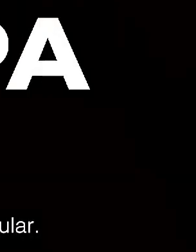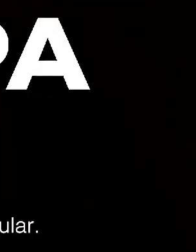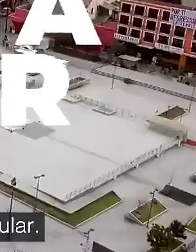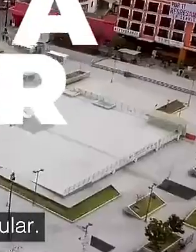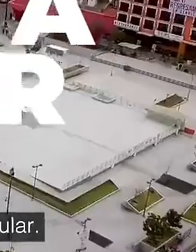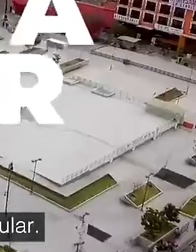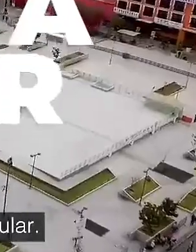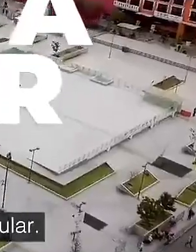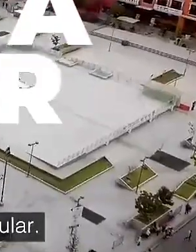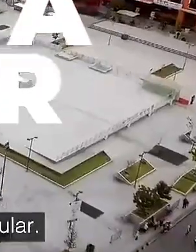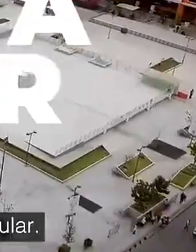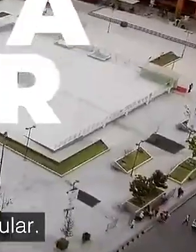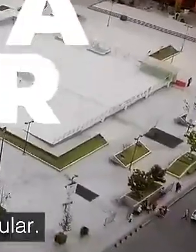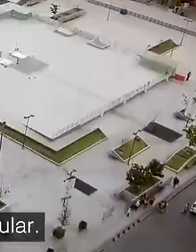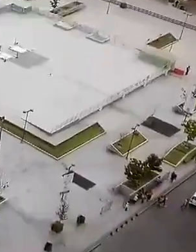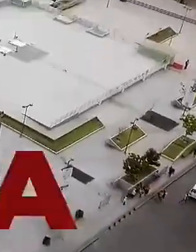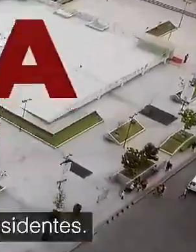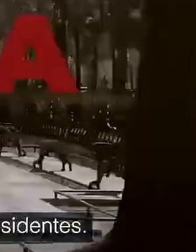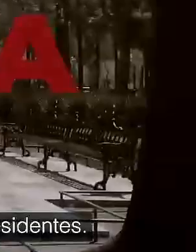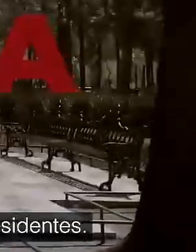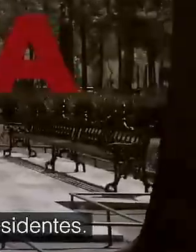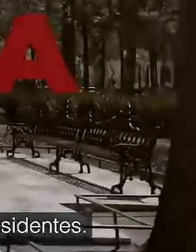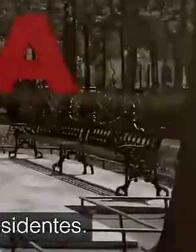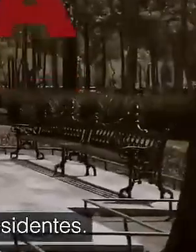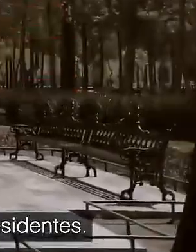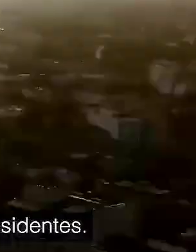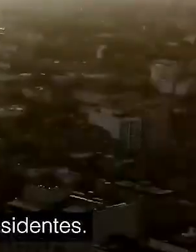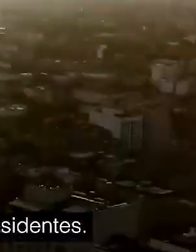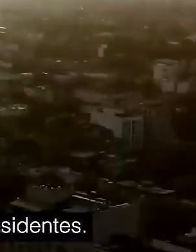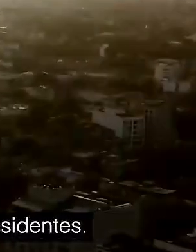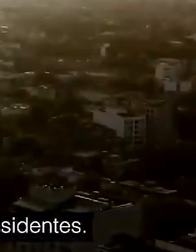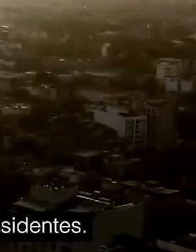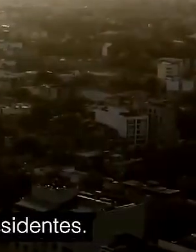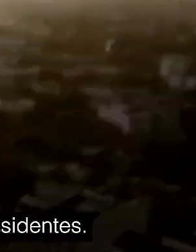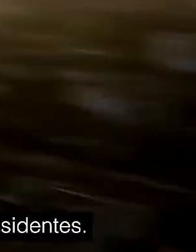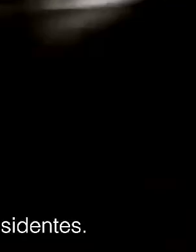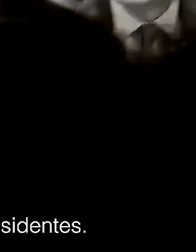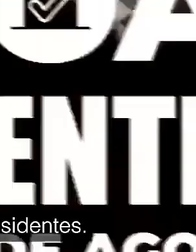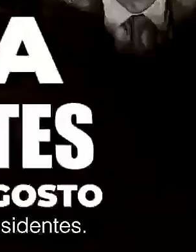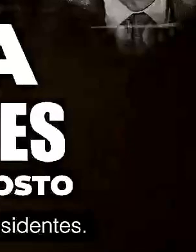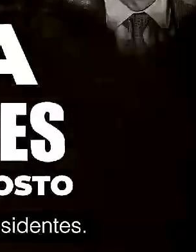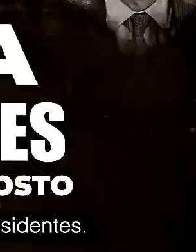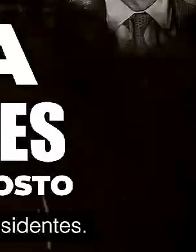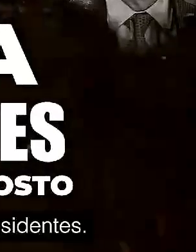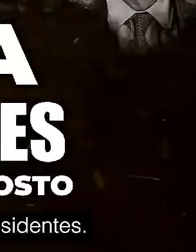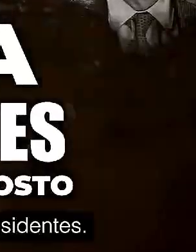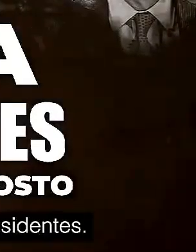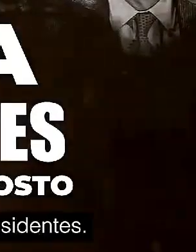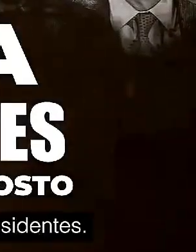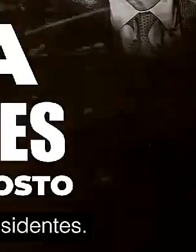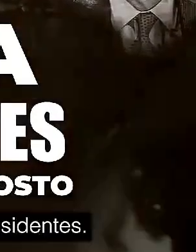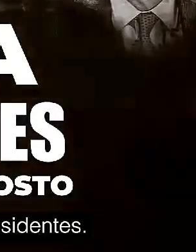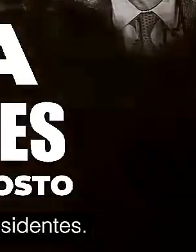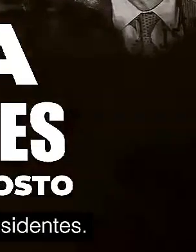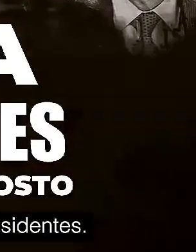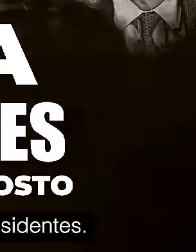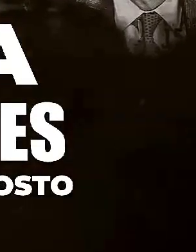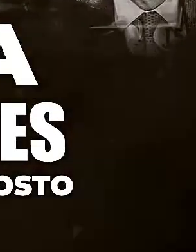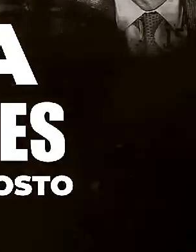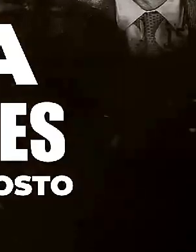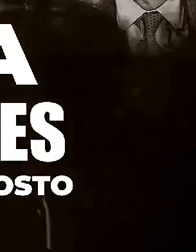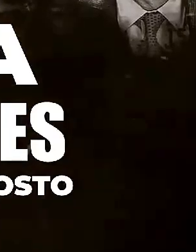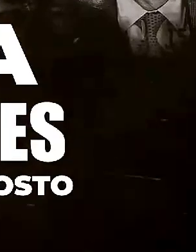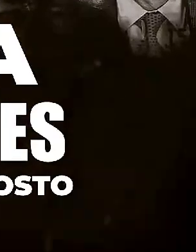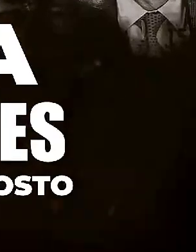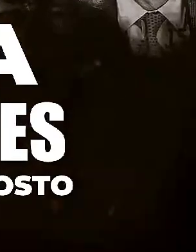participa en la consulta popular. La justicia está en tus manos. Vota sí, juicio a expresidentes.